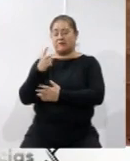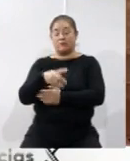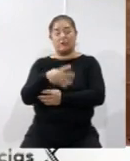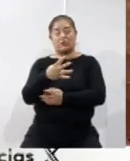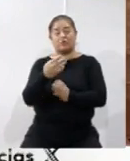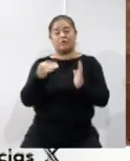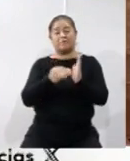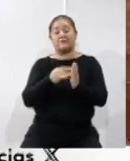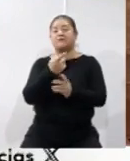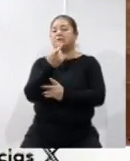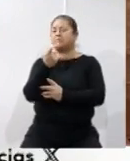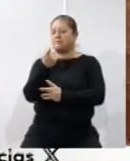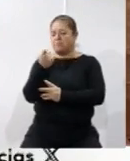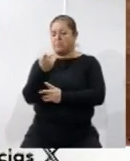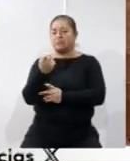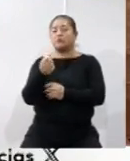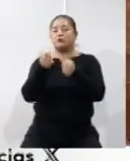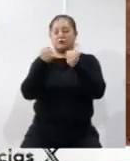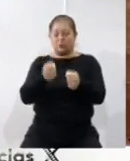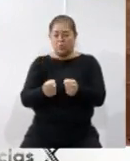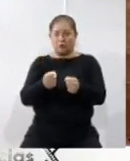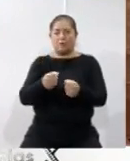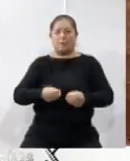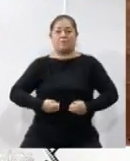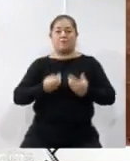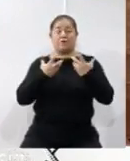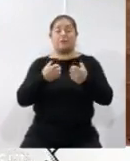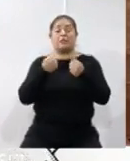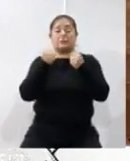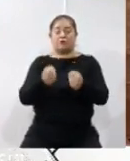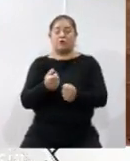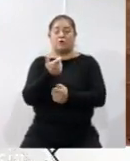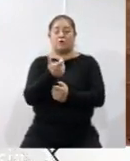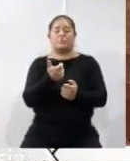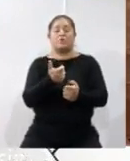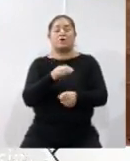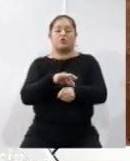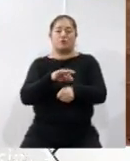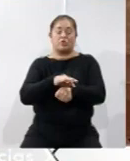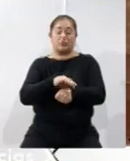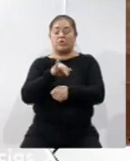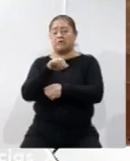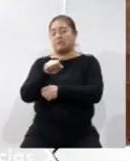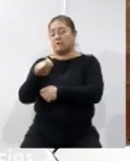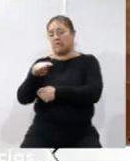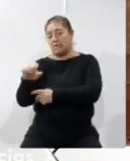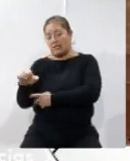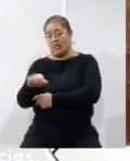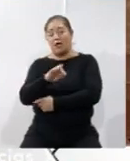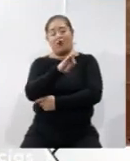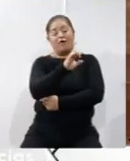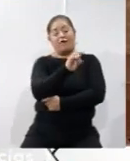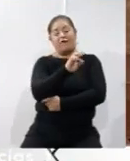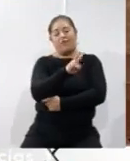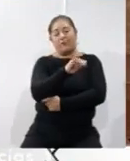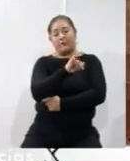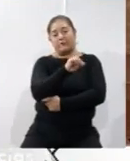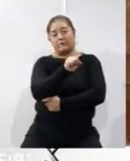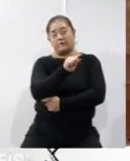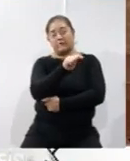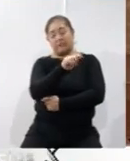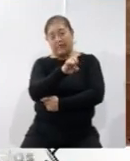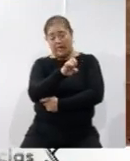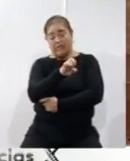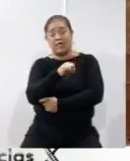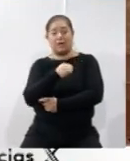mil 100 pesos, seguro de vida, seguro de gastos médicos, Issste, Foviste, y que nos permite a nosotros poderle